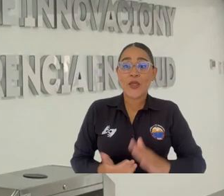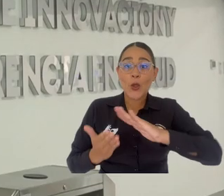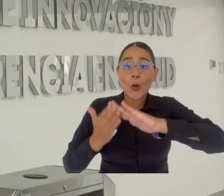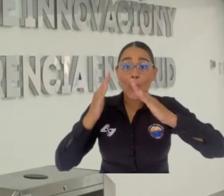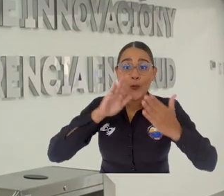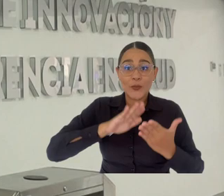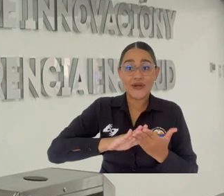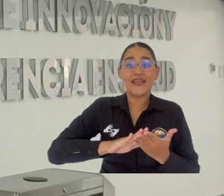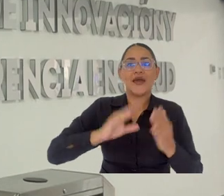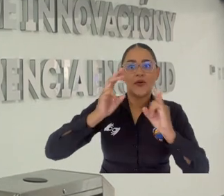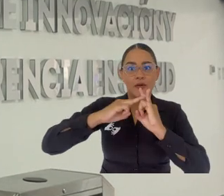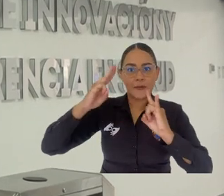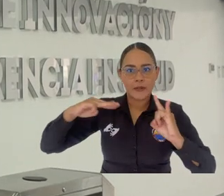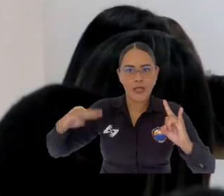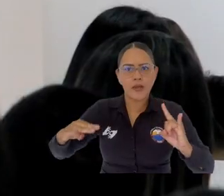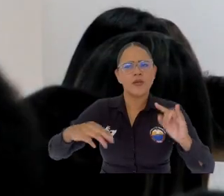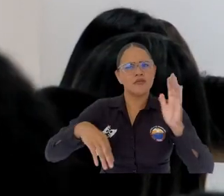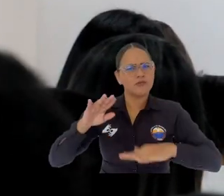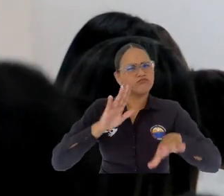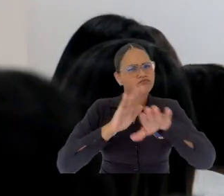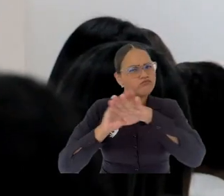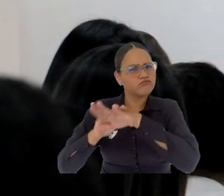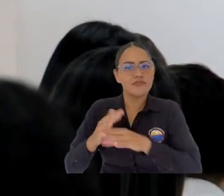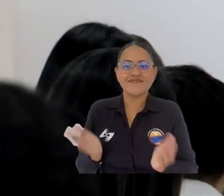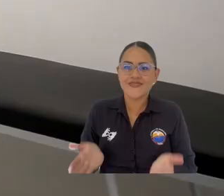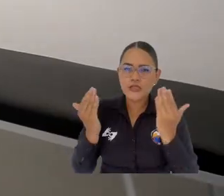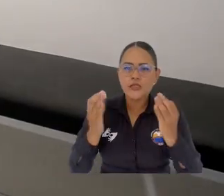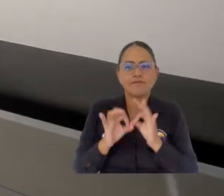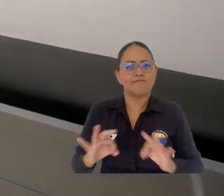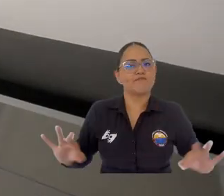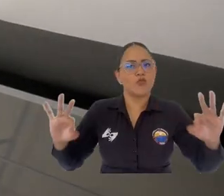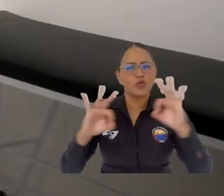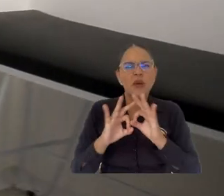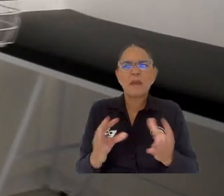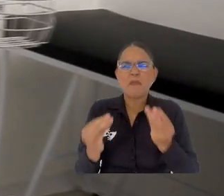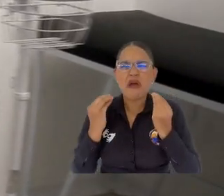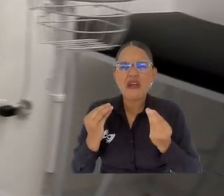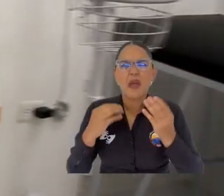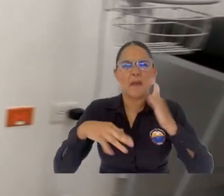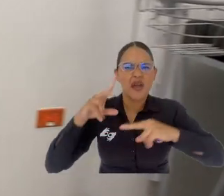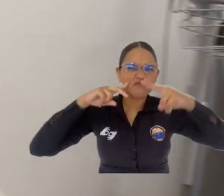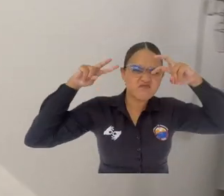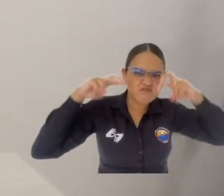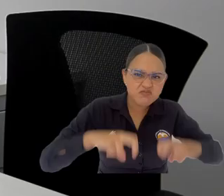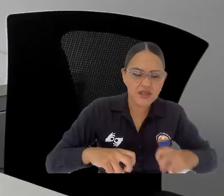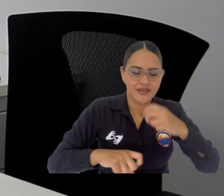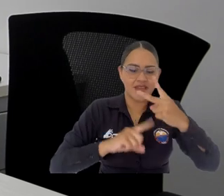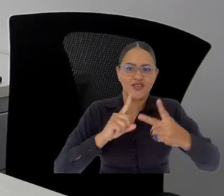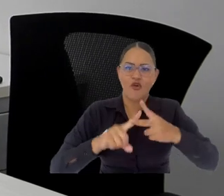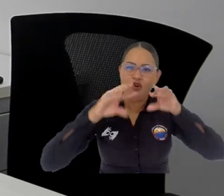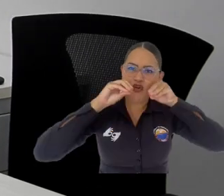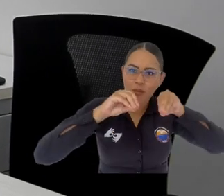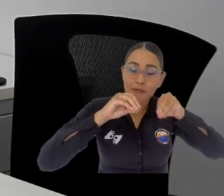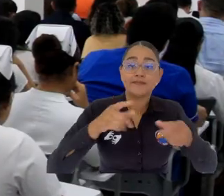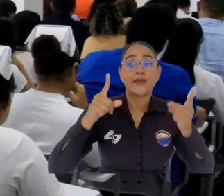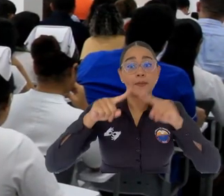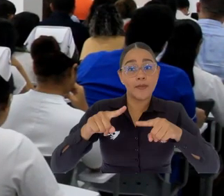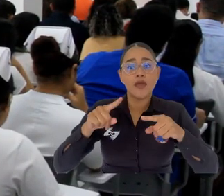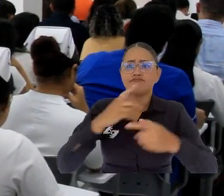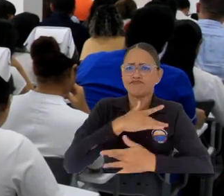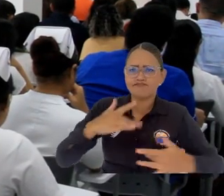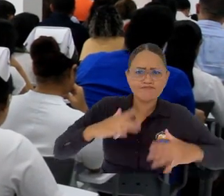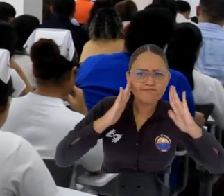La comunidad universitaria destacó la importancia de este avance en materia de investigación, formación y atención en salud.